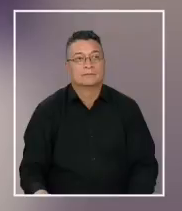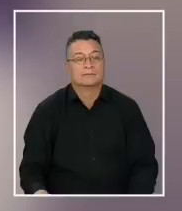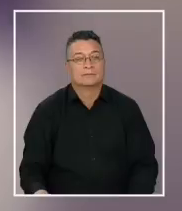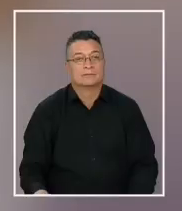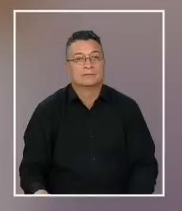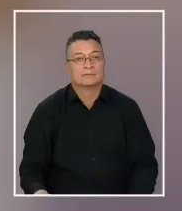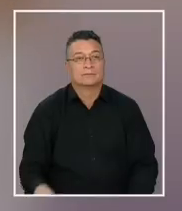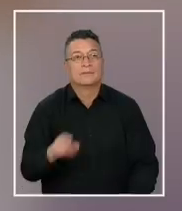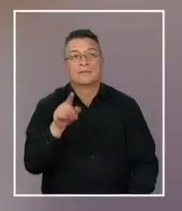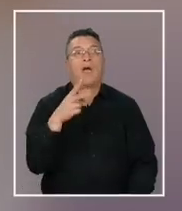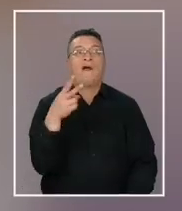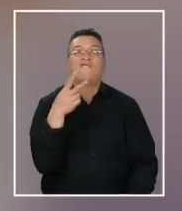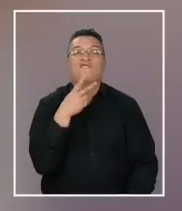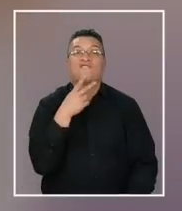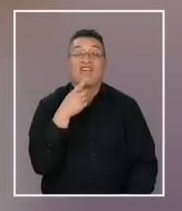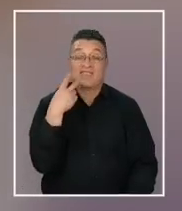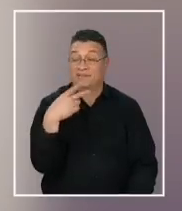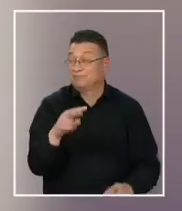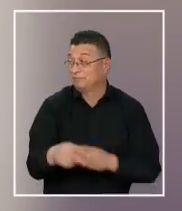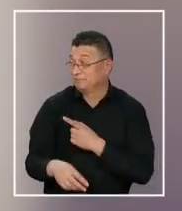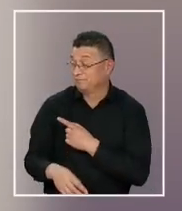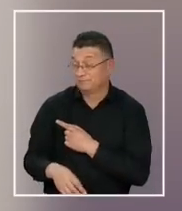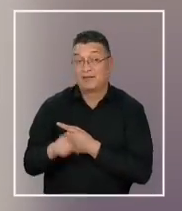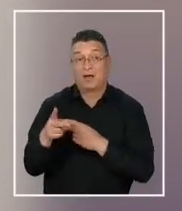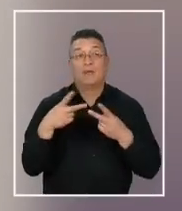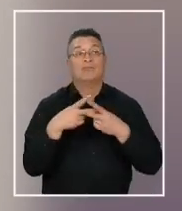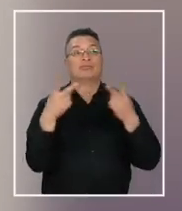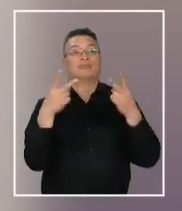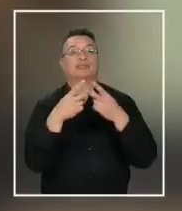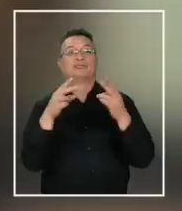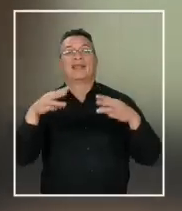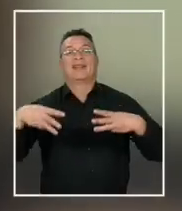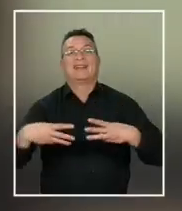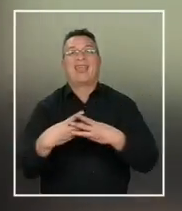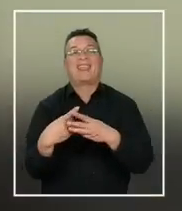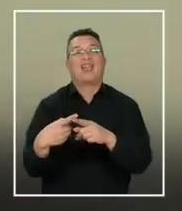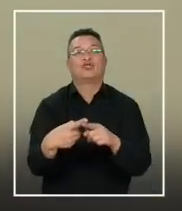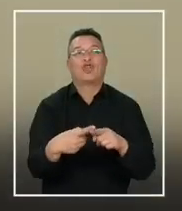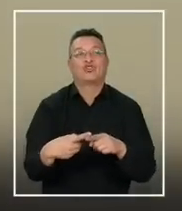Era parte de la vida que María Emilia Colmenares mostraba a través de sus redes sociales.